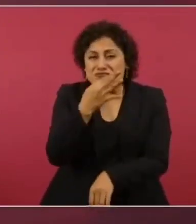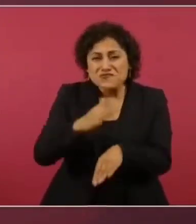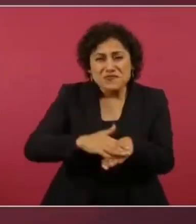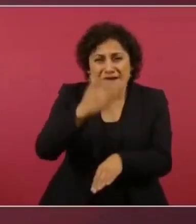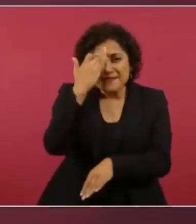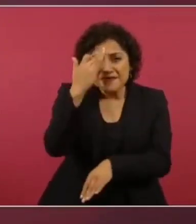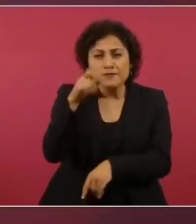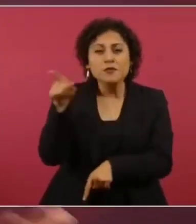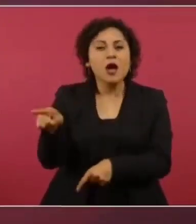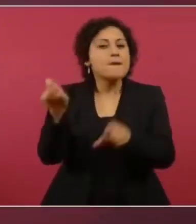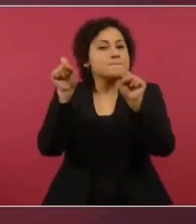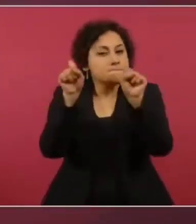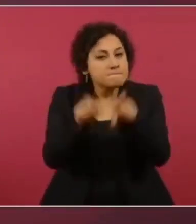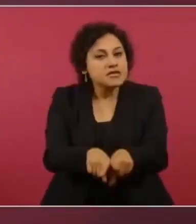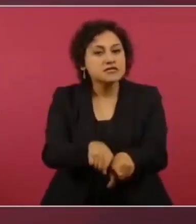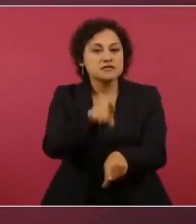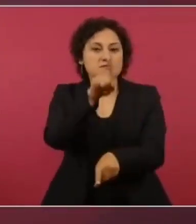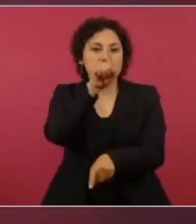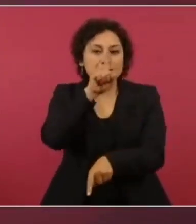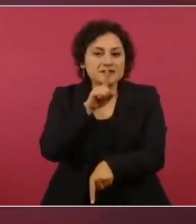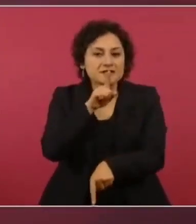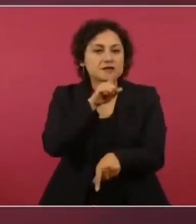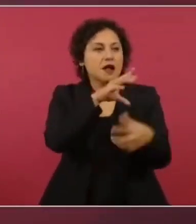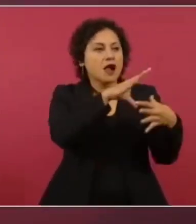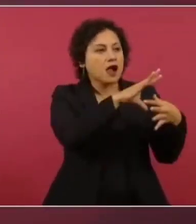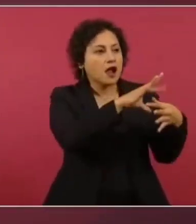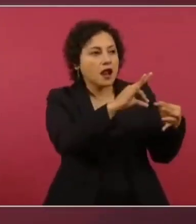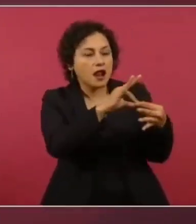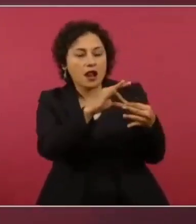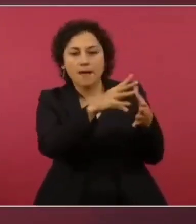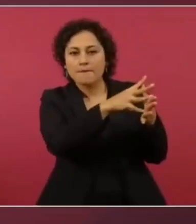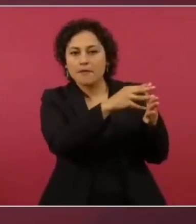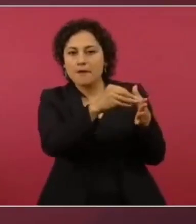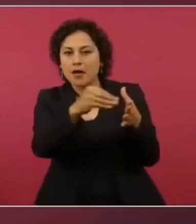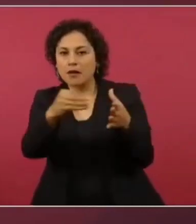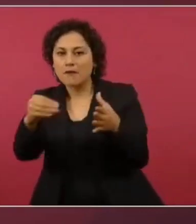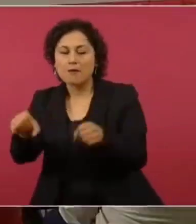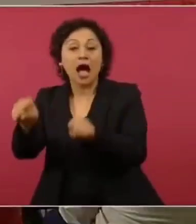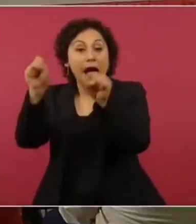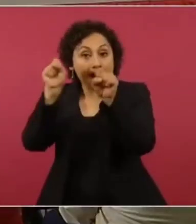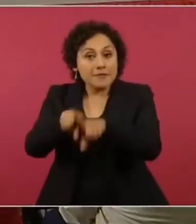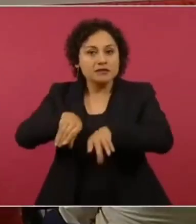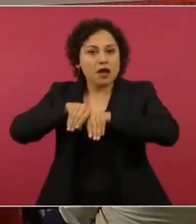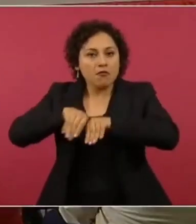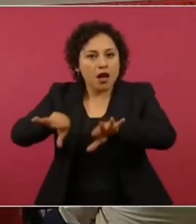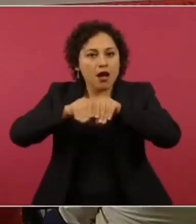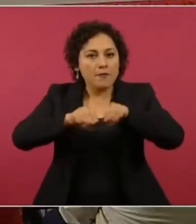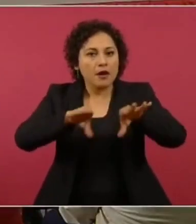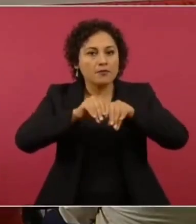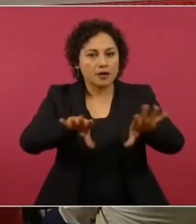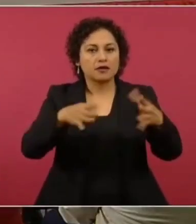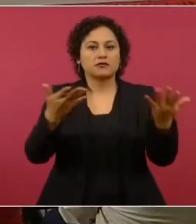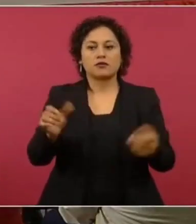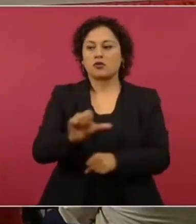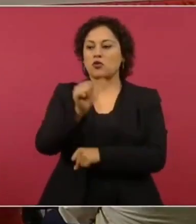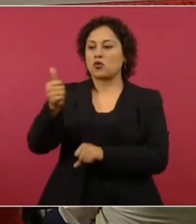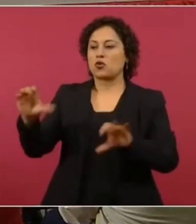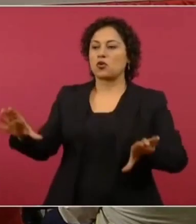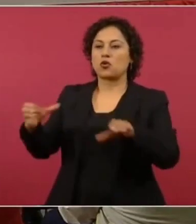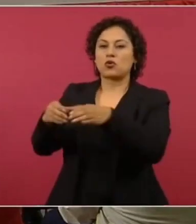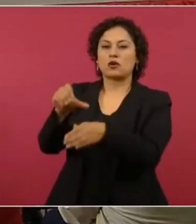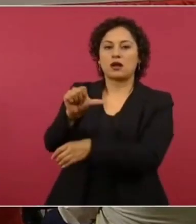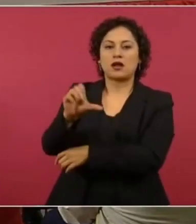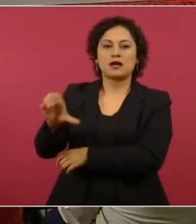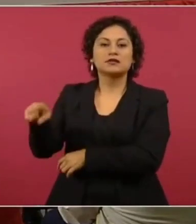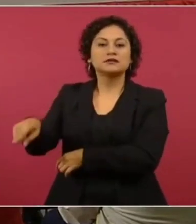el costo y la transacción del avión presidencial, la sociedad civil de Claudio X